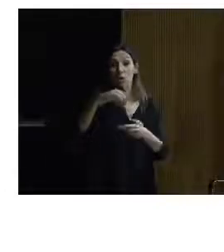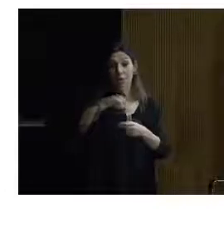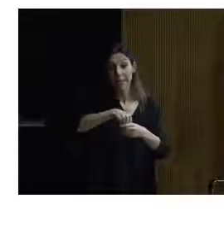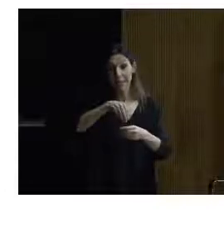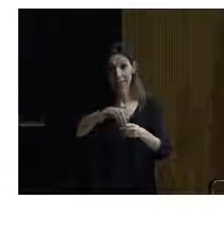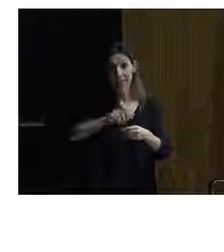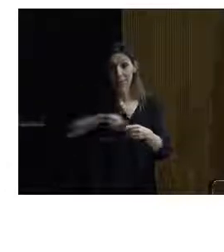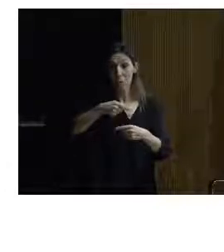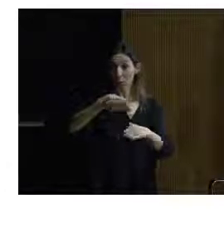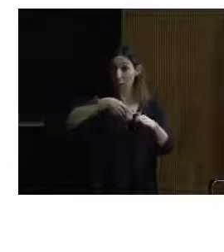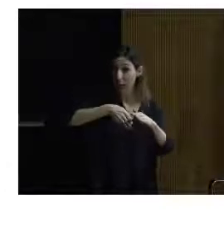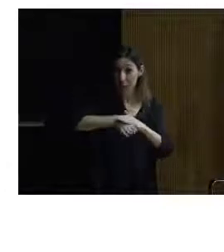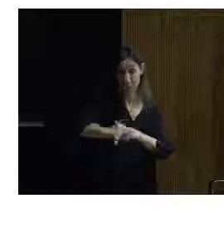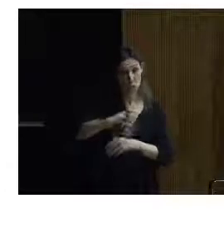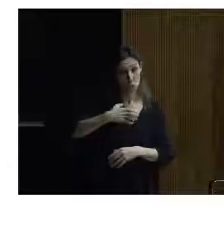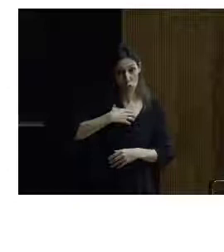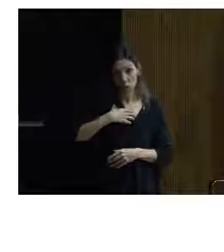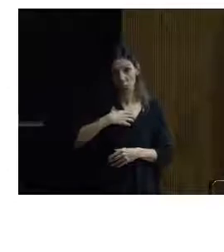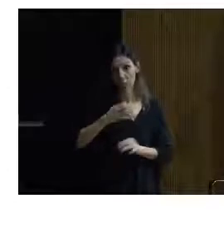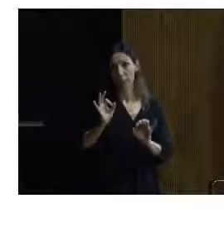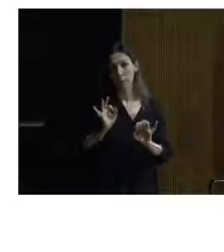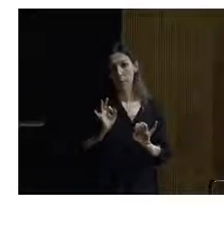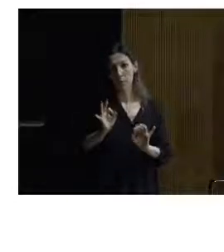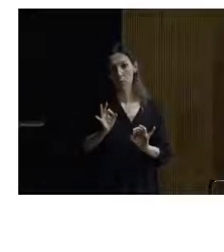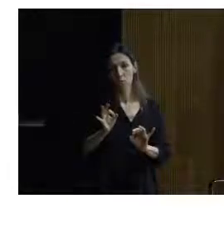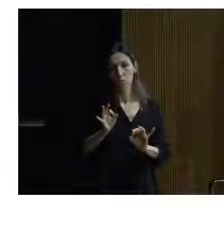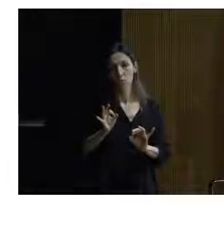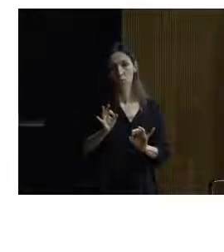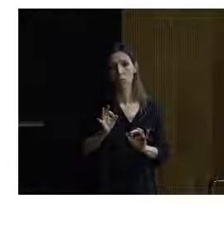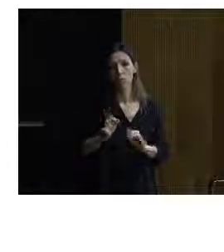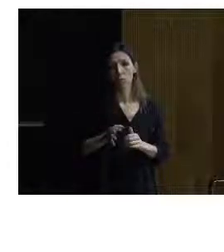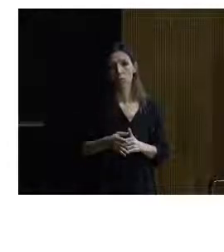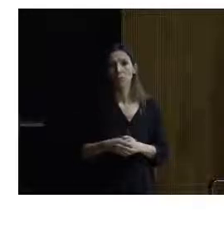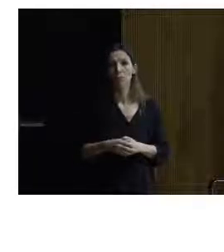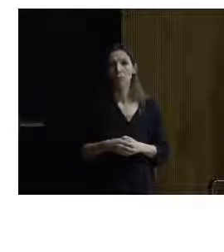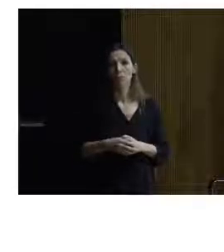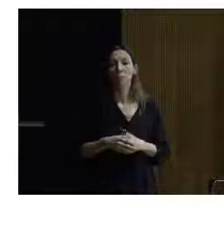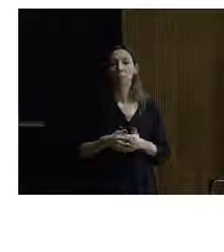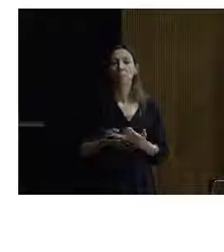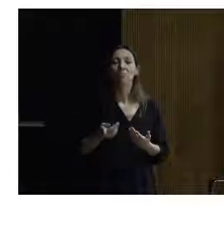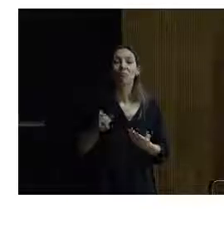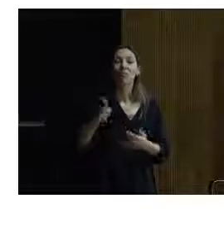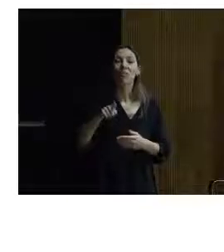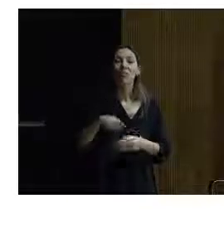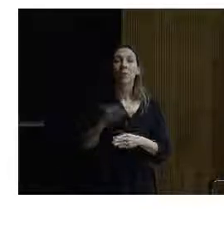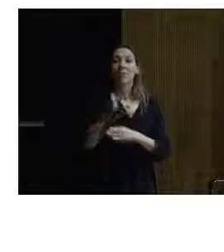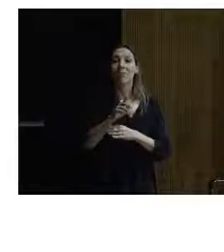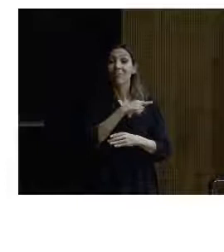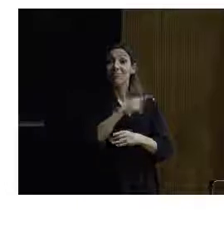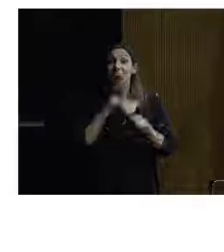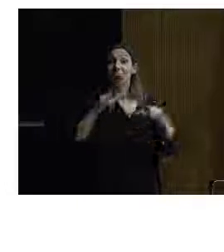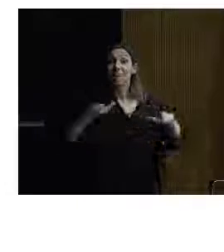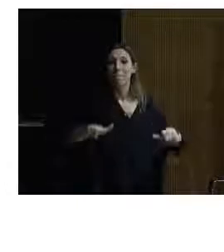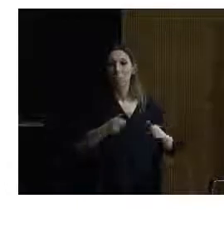hay accesibilidad posible de momento. Y lo que enseñé, este es el patio, con la